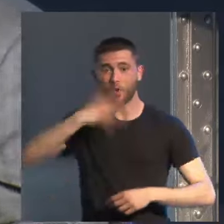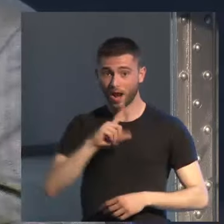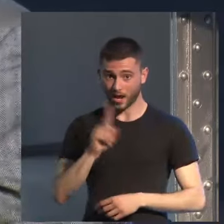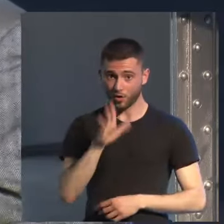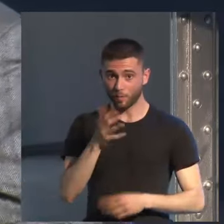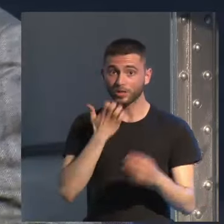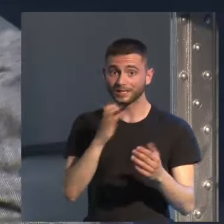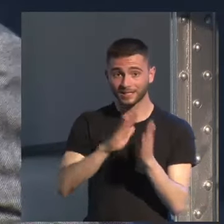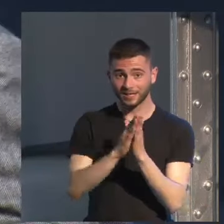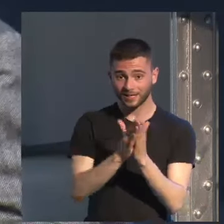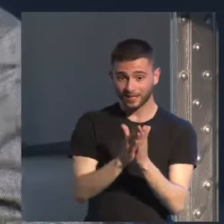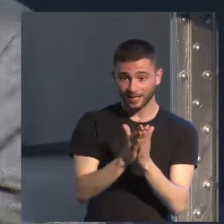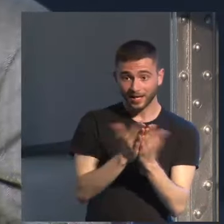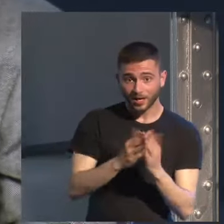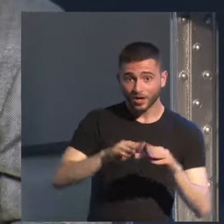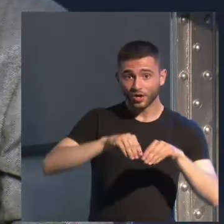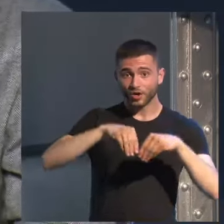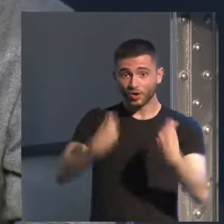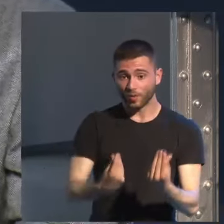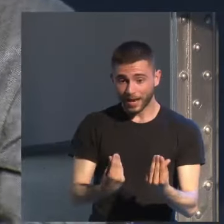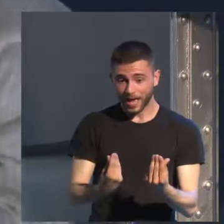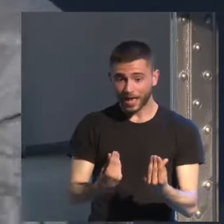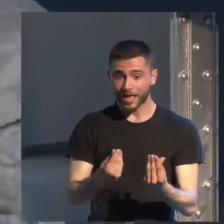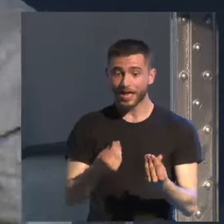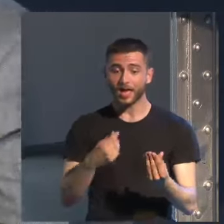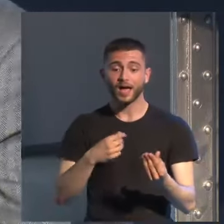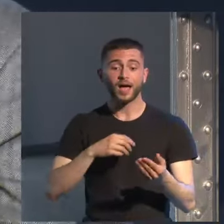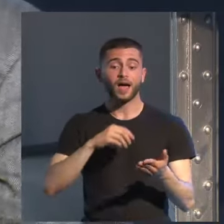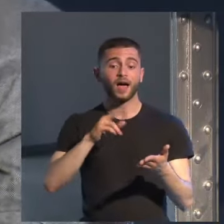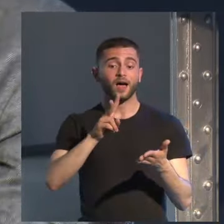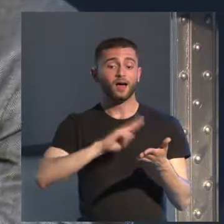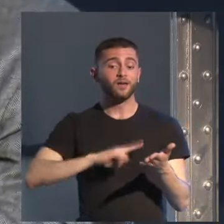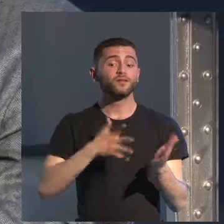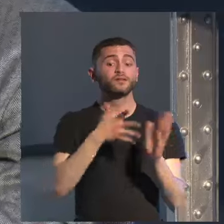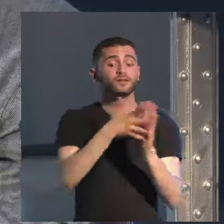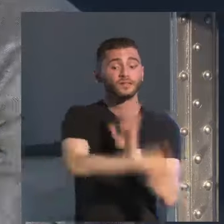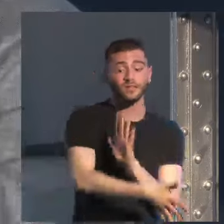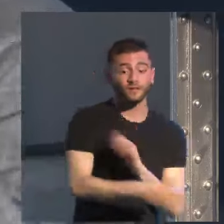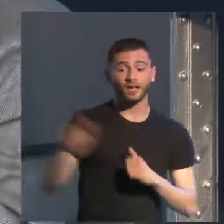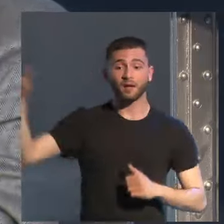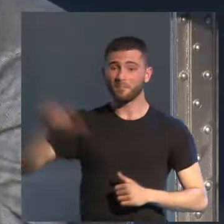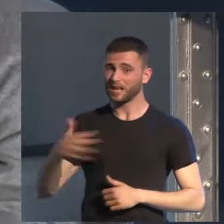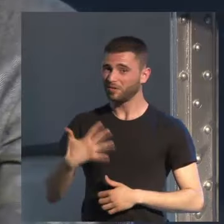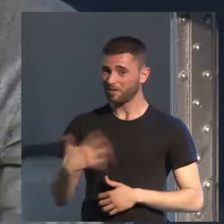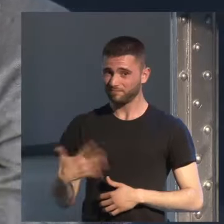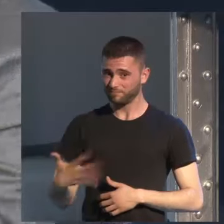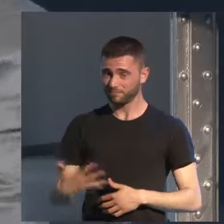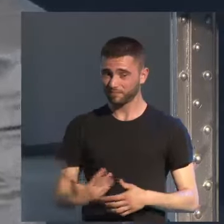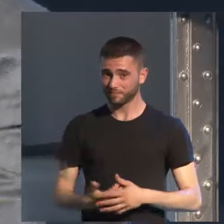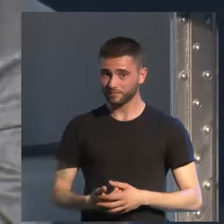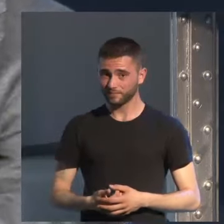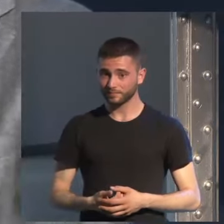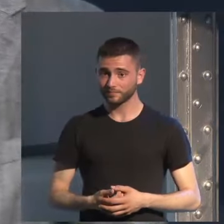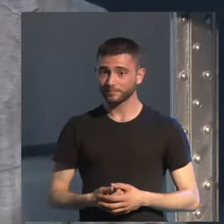novelas quiere decir que son muy malas películas las películas tienen su propia dramaturgia eh y tienen que defenderse por sí solas